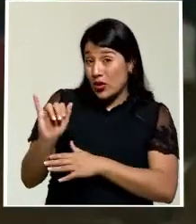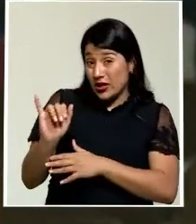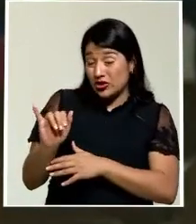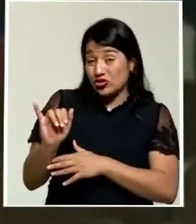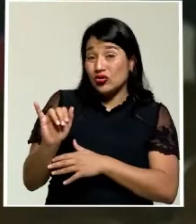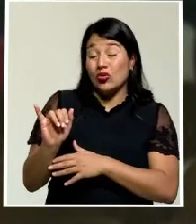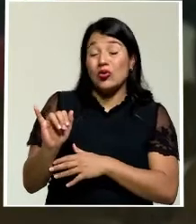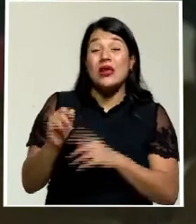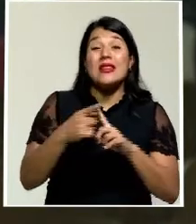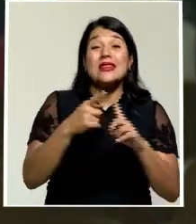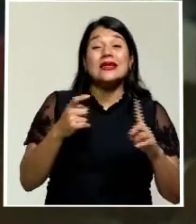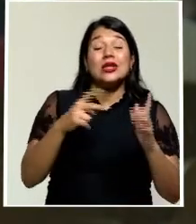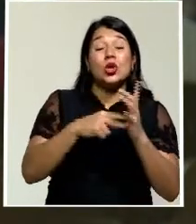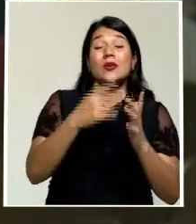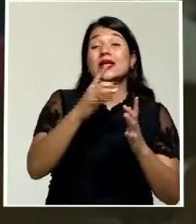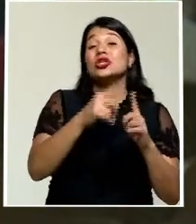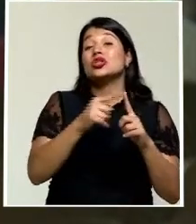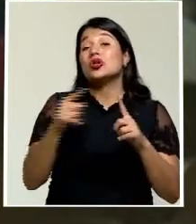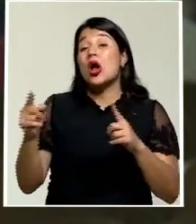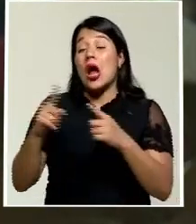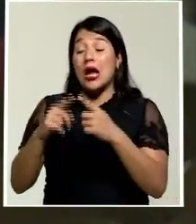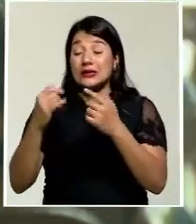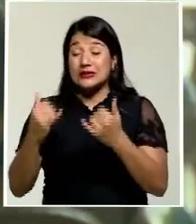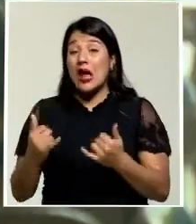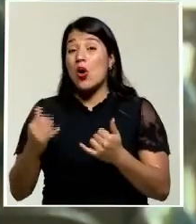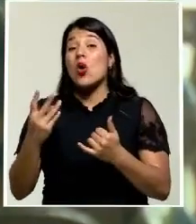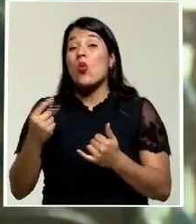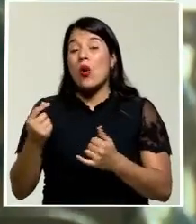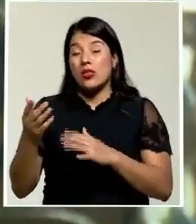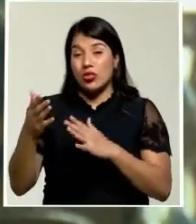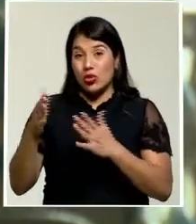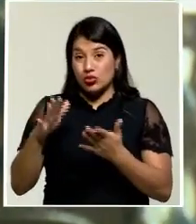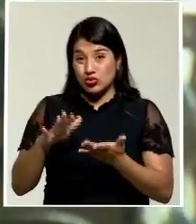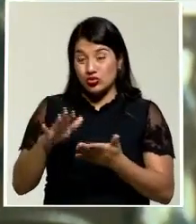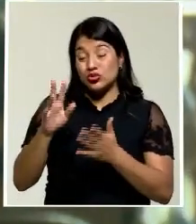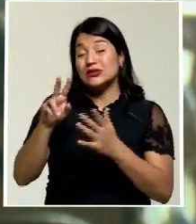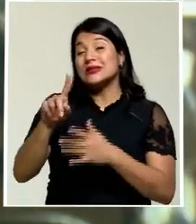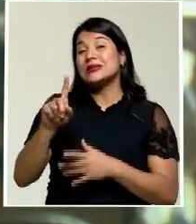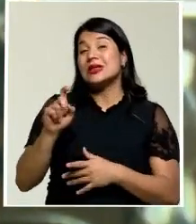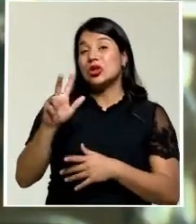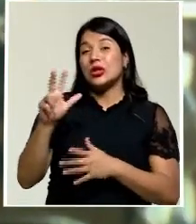a la fecha lo han hecho más de 130.000 personas.